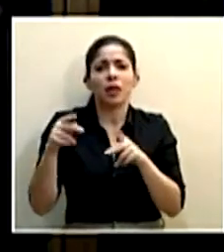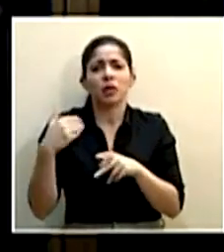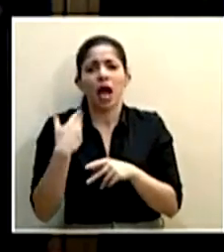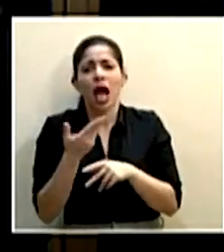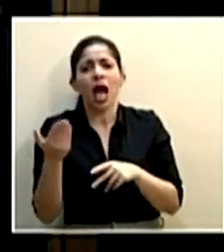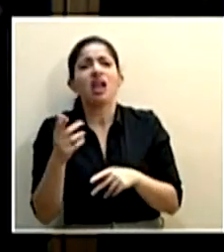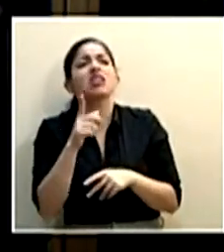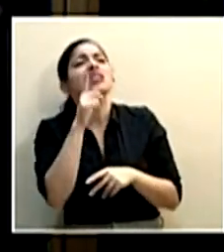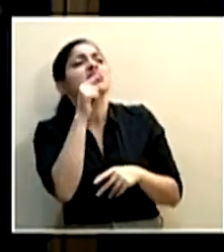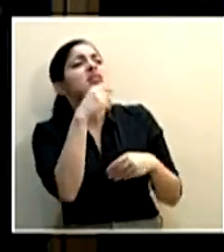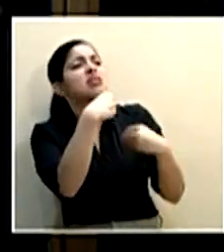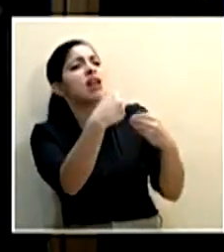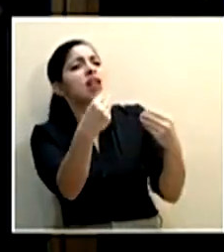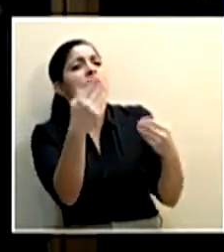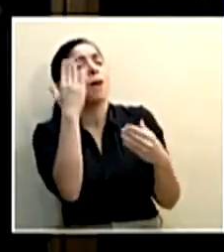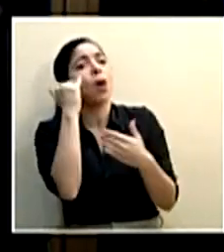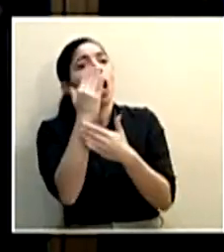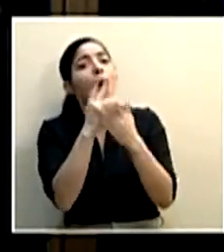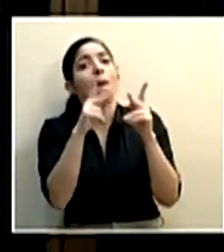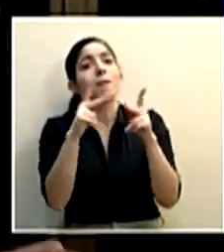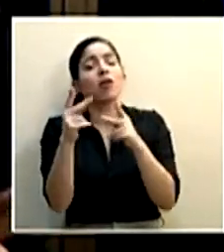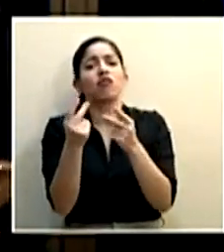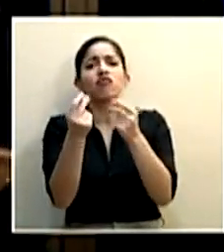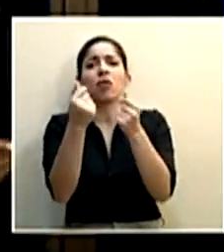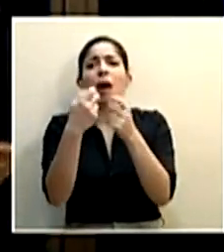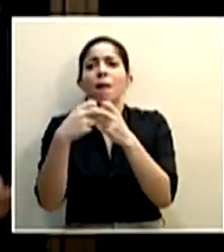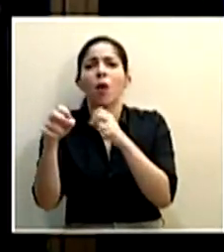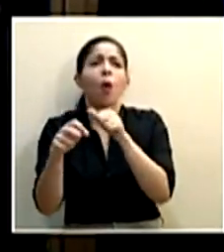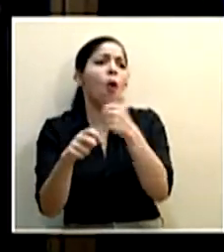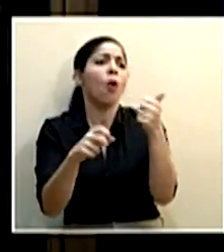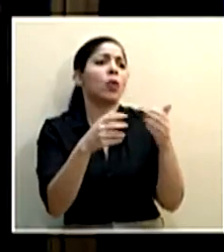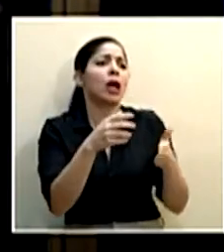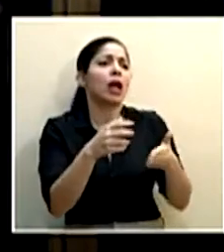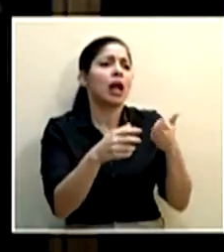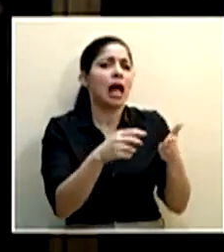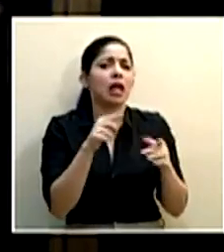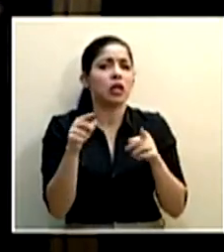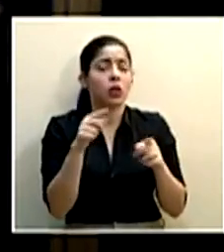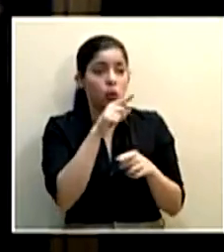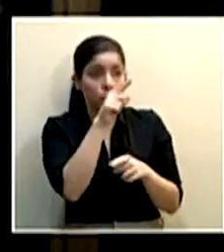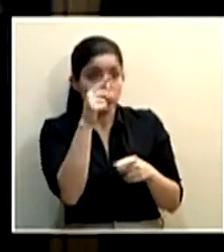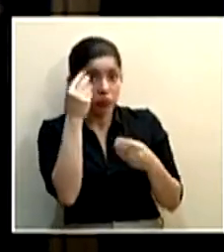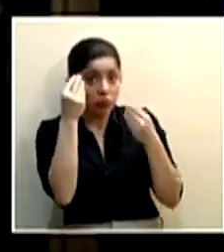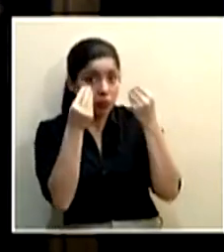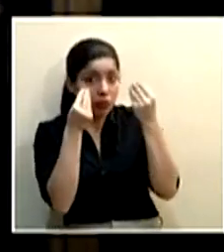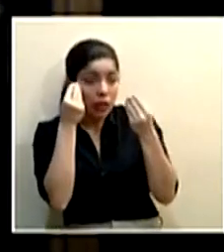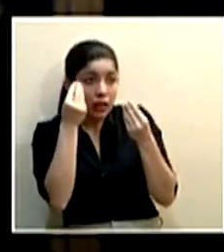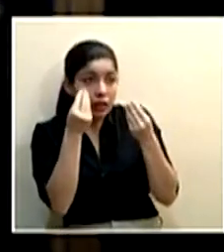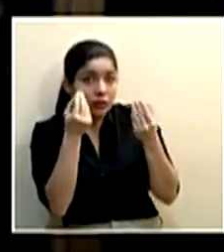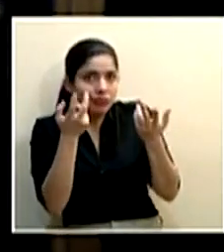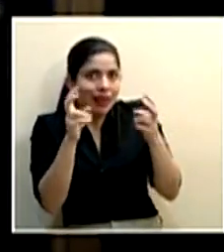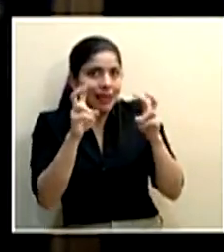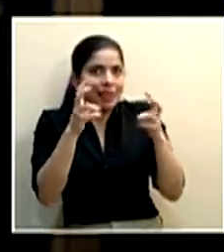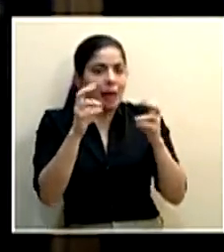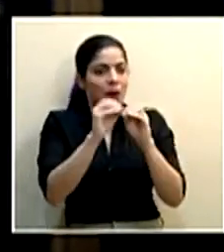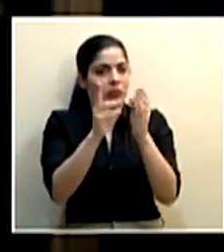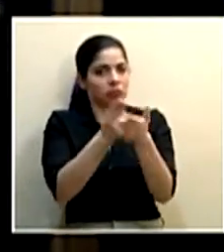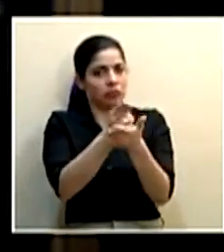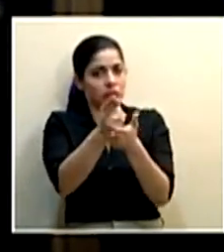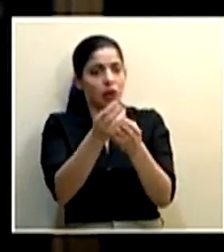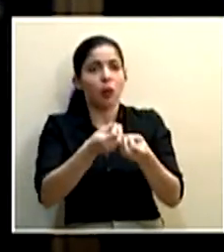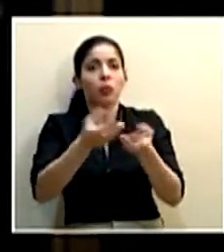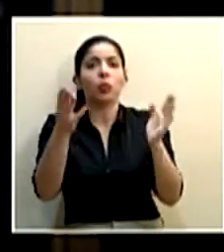a quienes se les está dando, porque a algunas personas se les da más rápido que a otras, han considerado por un tema de transparencia